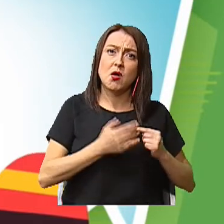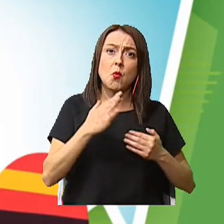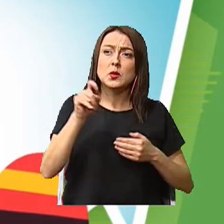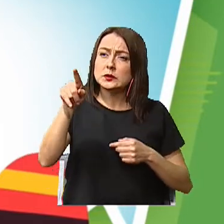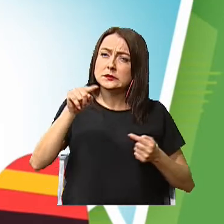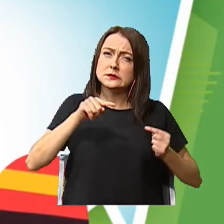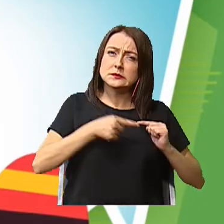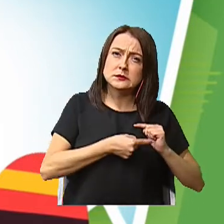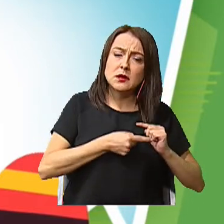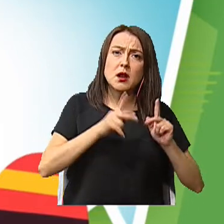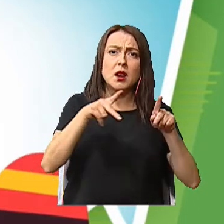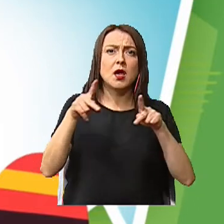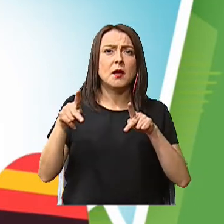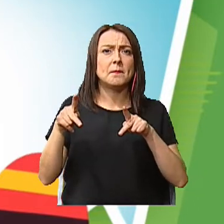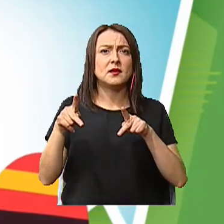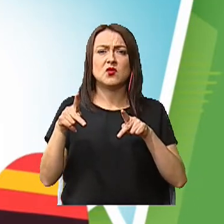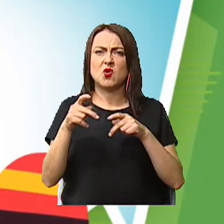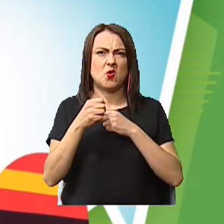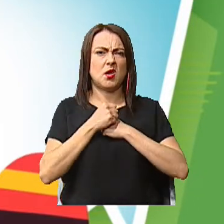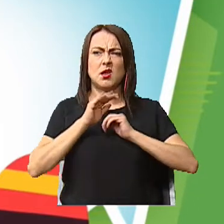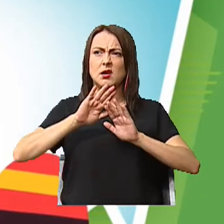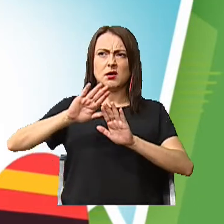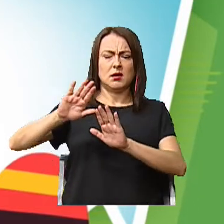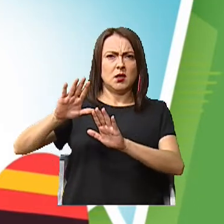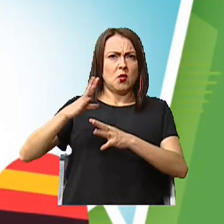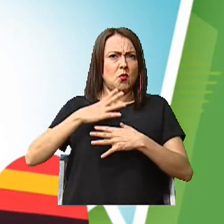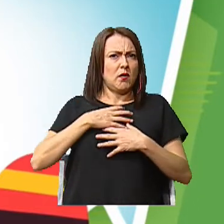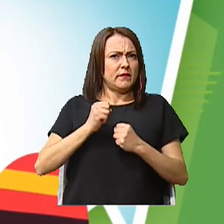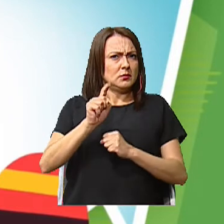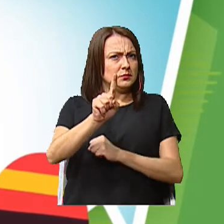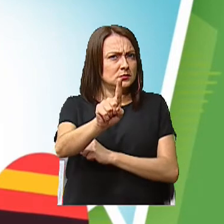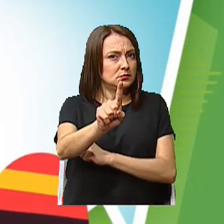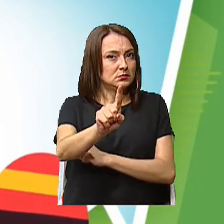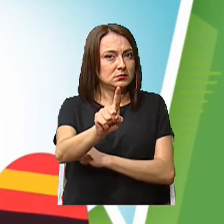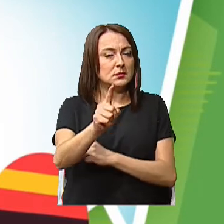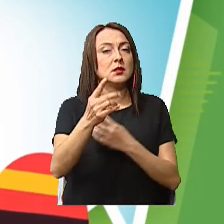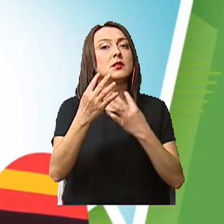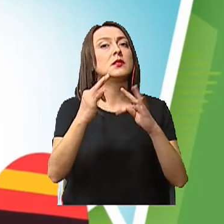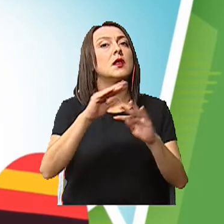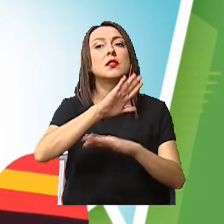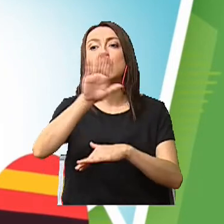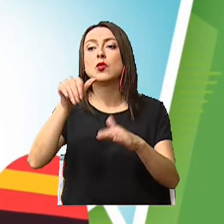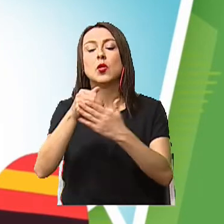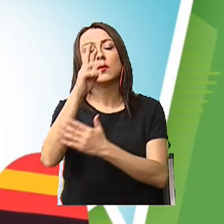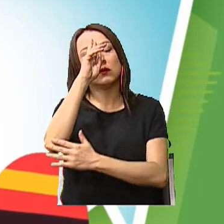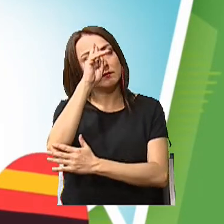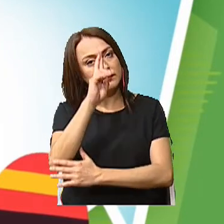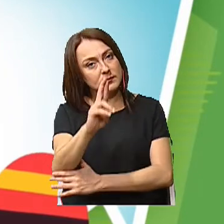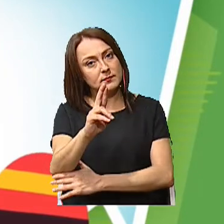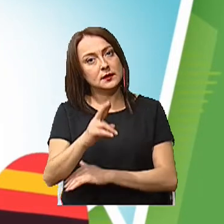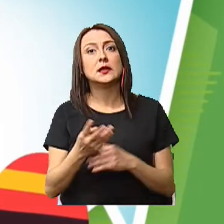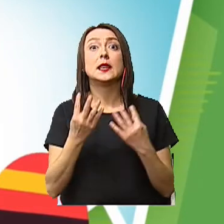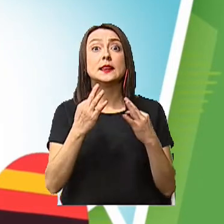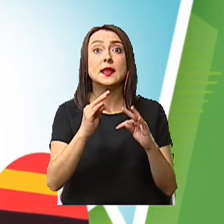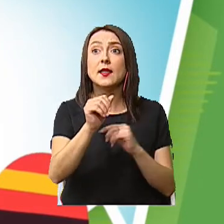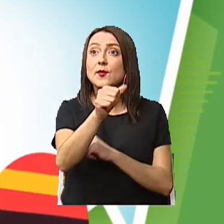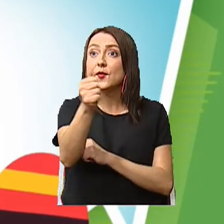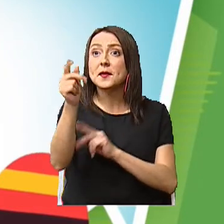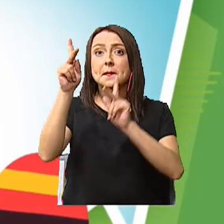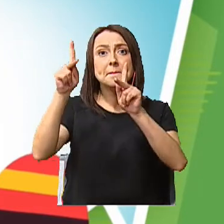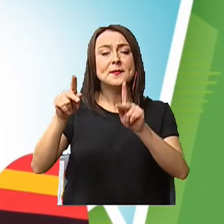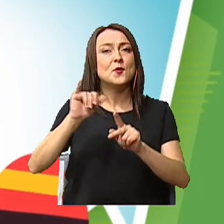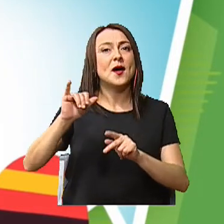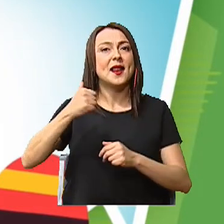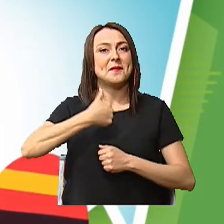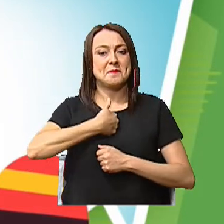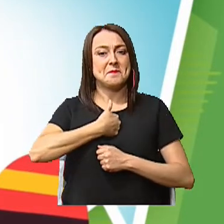lastimas, la gente deja de quererte y deja de confiar en ti Trata a todos con respeto Trata a los demás como a ti